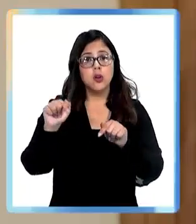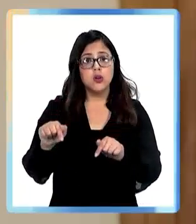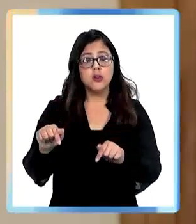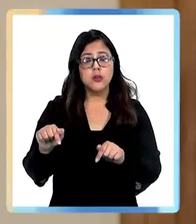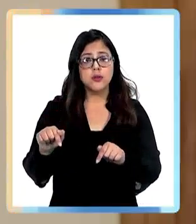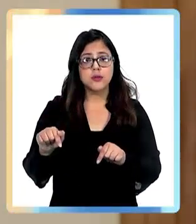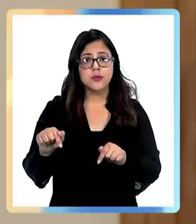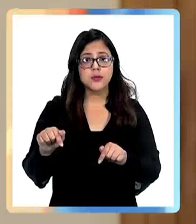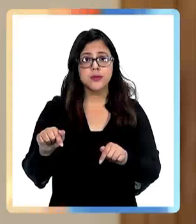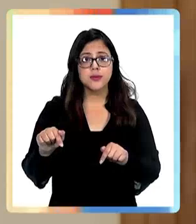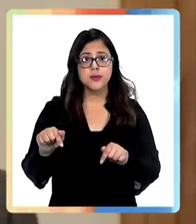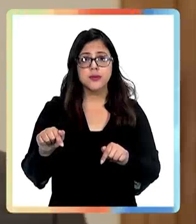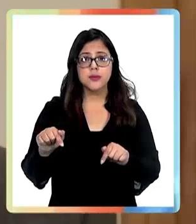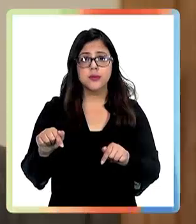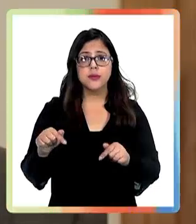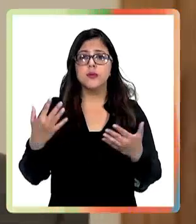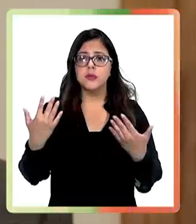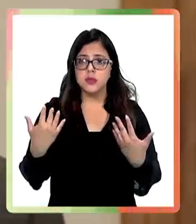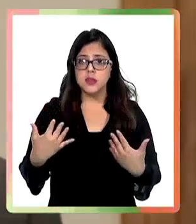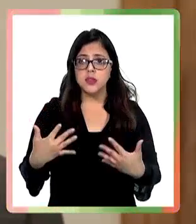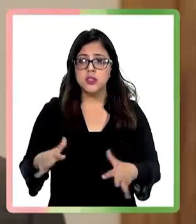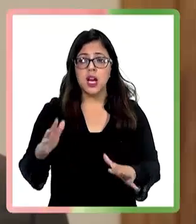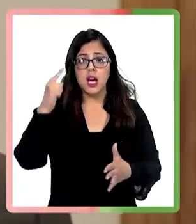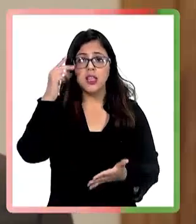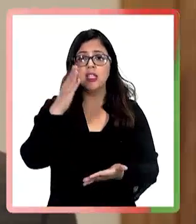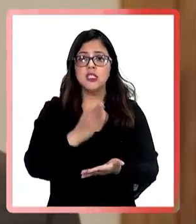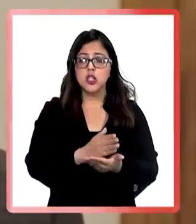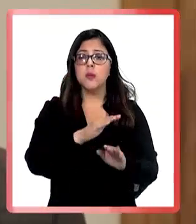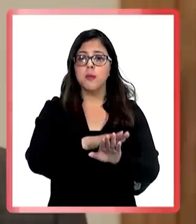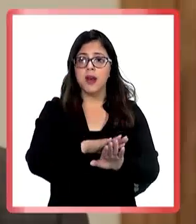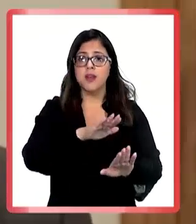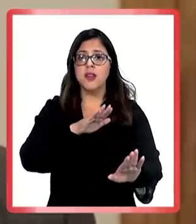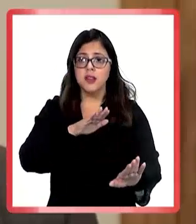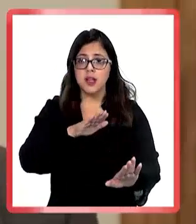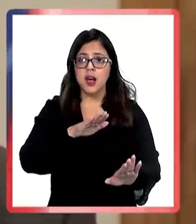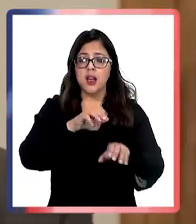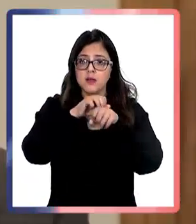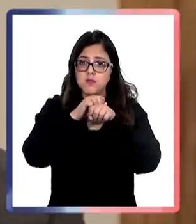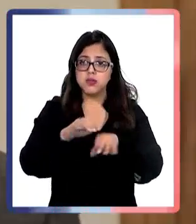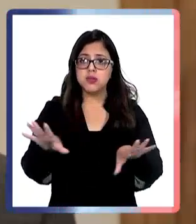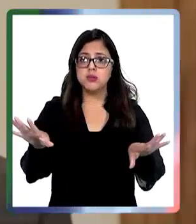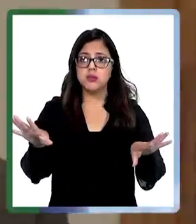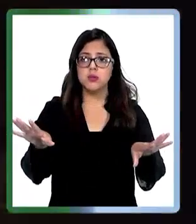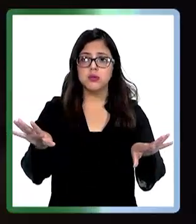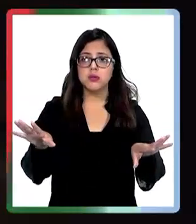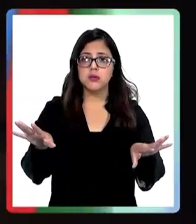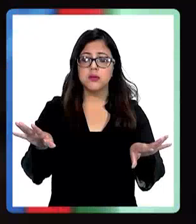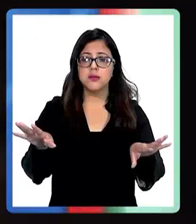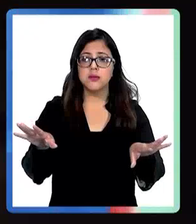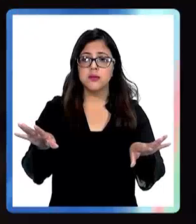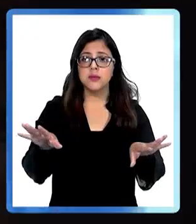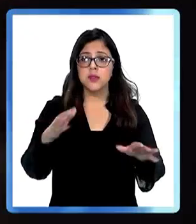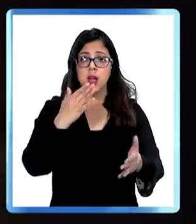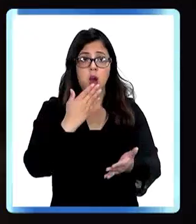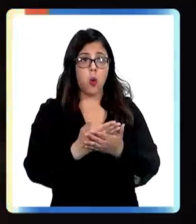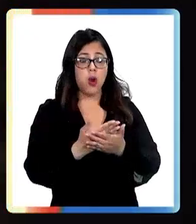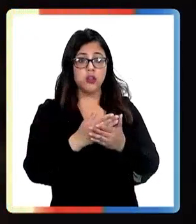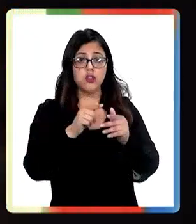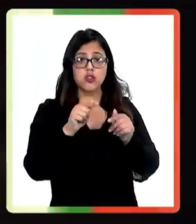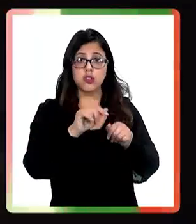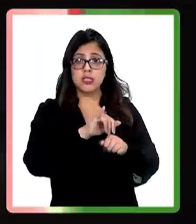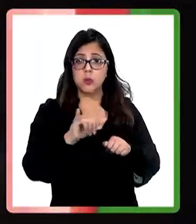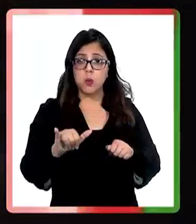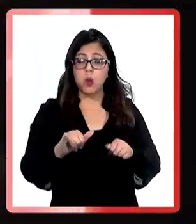tomaron los caminos para evitar que se siga propagando. Una vez terminemos